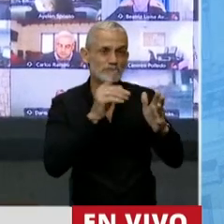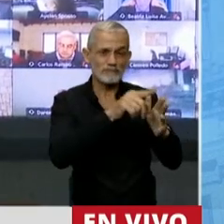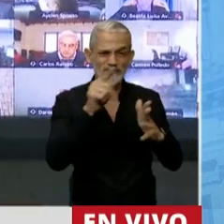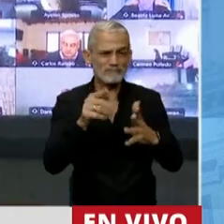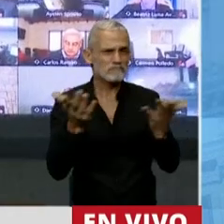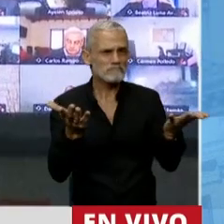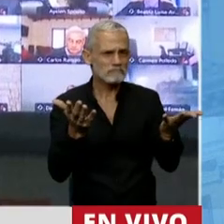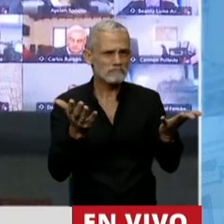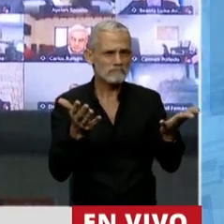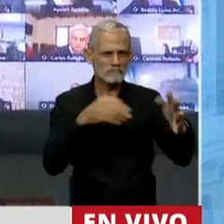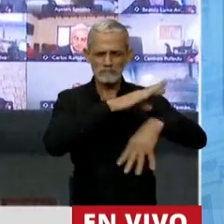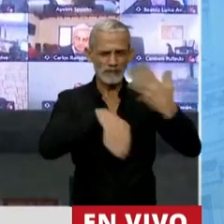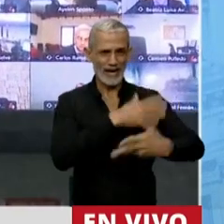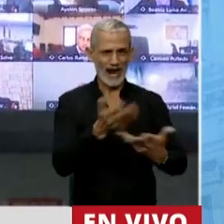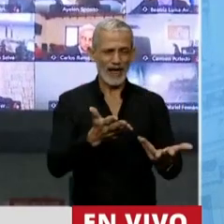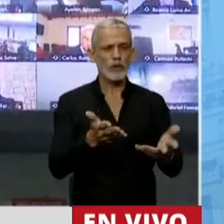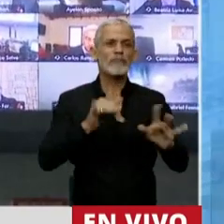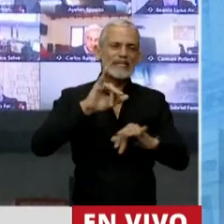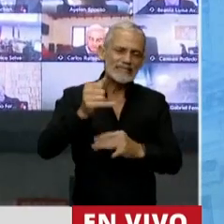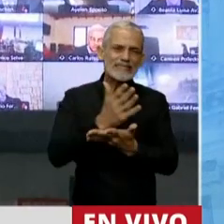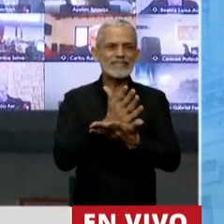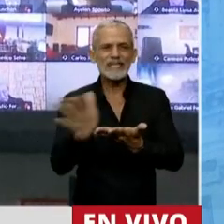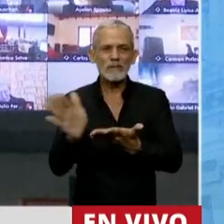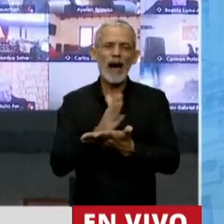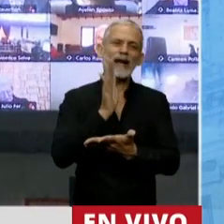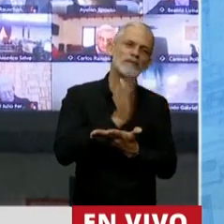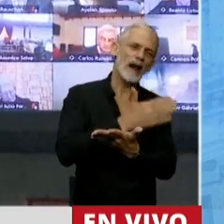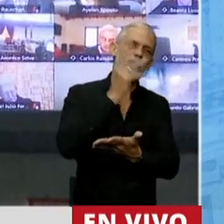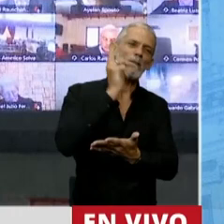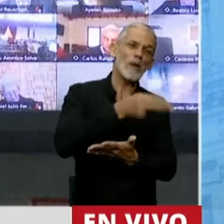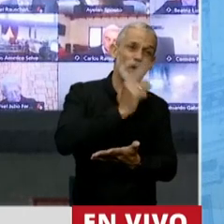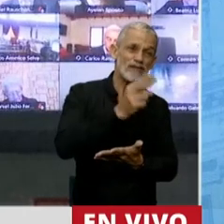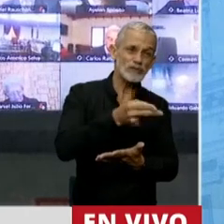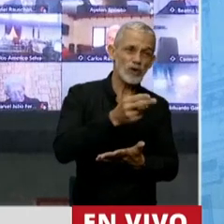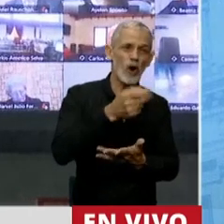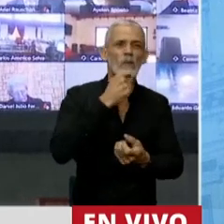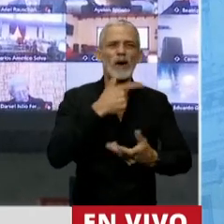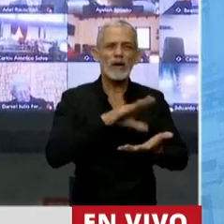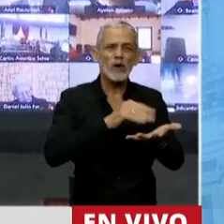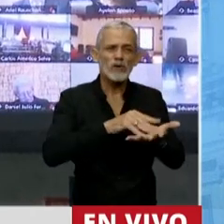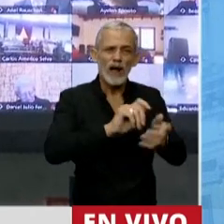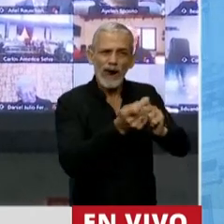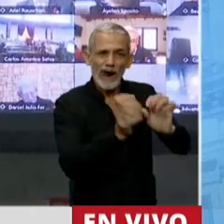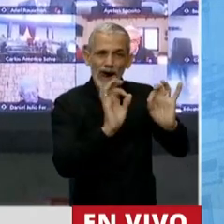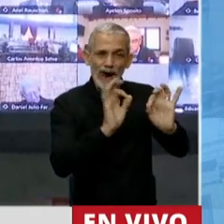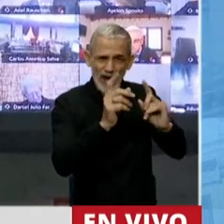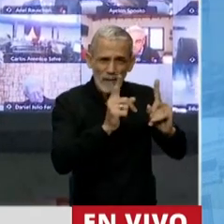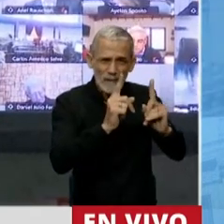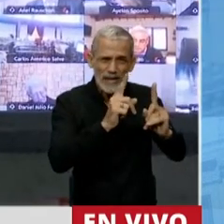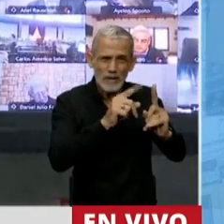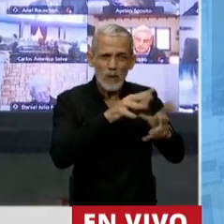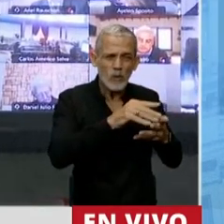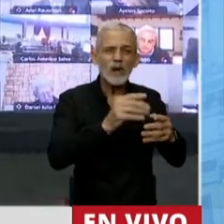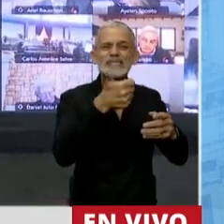se hace la separación de prohibiciones en el cambio del uso del suelo y todo lo que estamos discutiendo